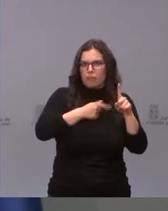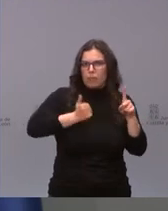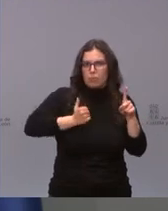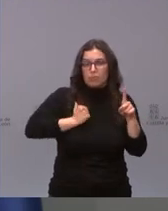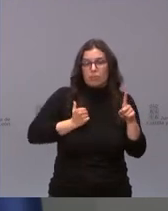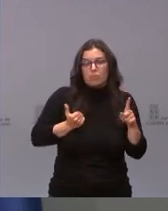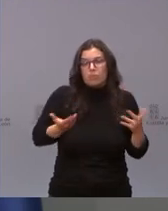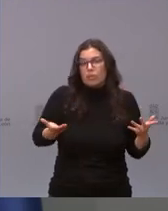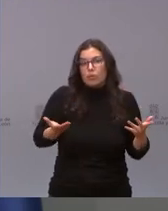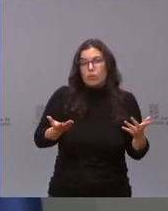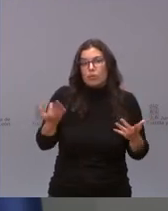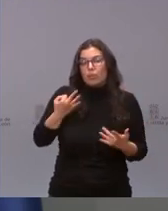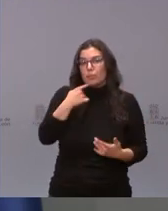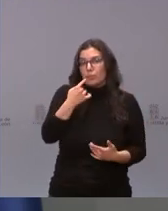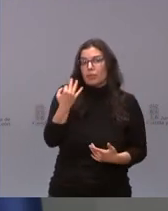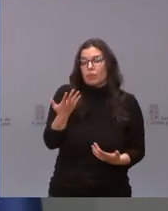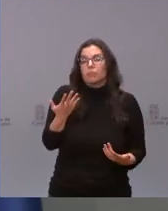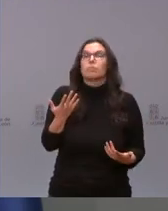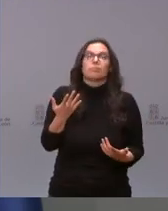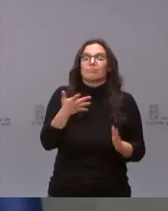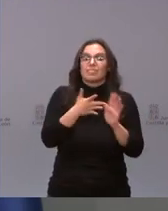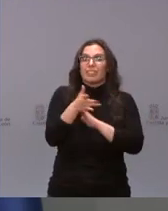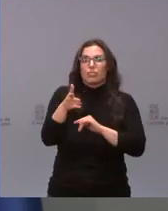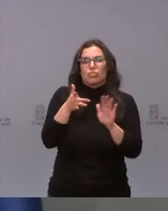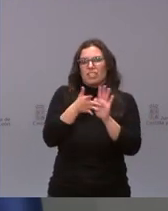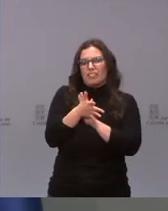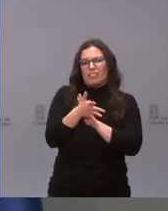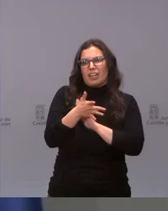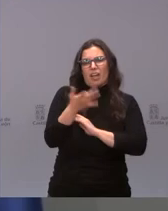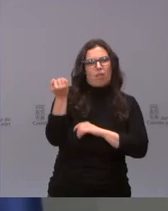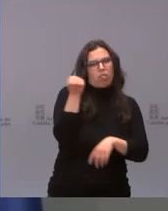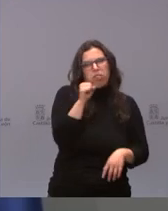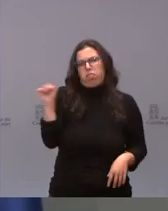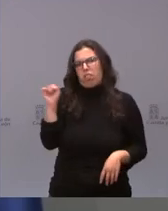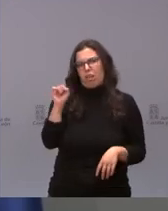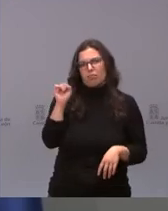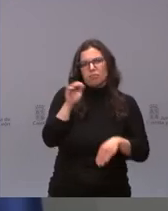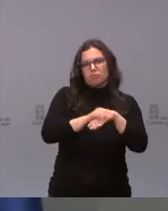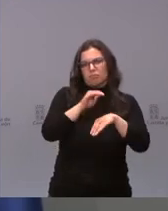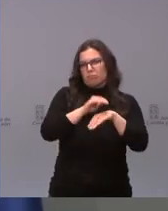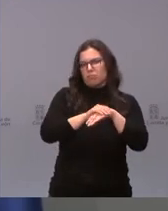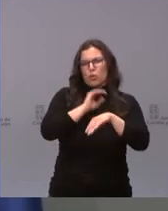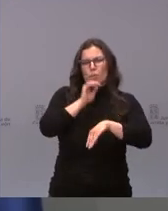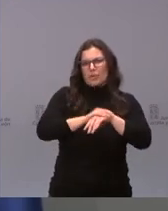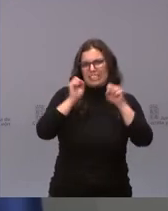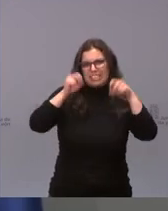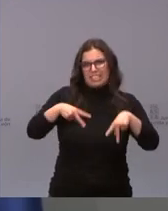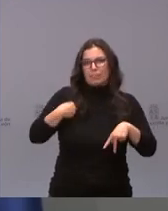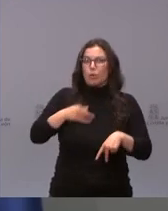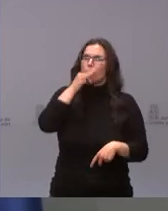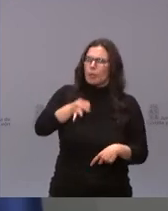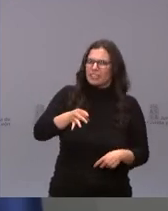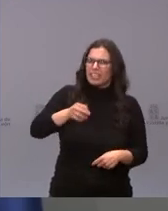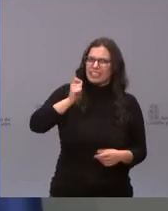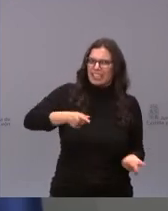pero lo que sí que hay que señalar es que este es un flagrante incumplimiento de una promesa reiterada del